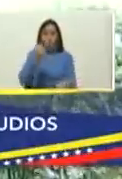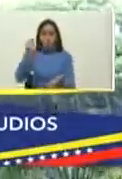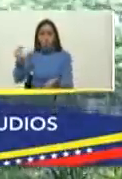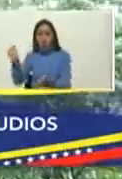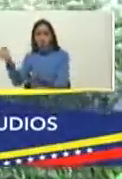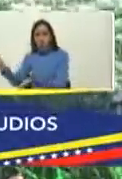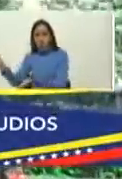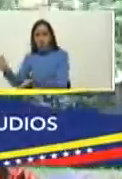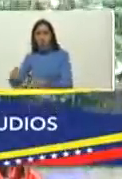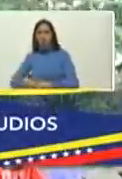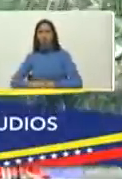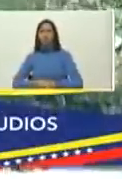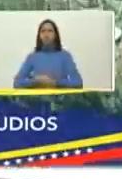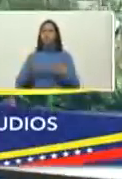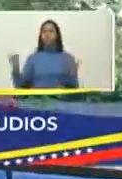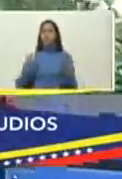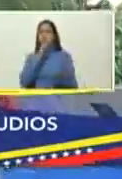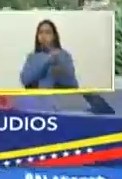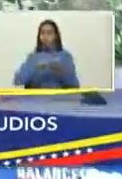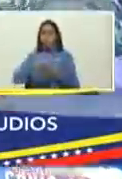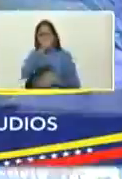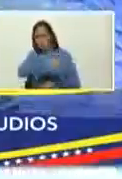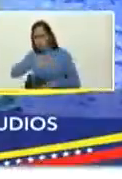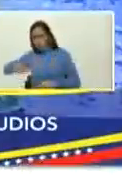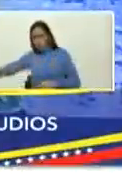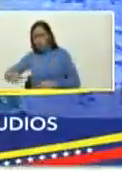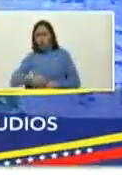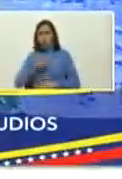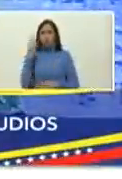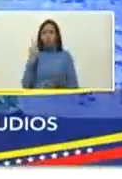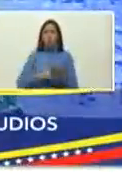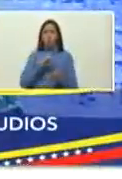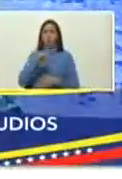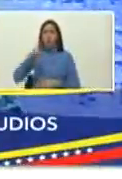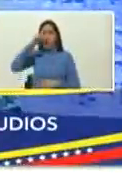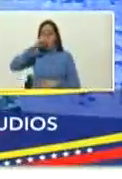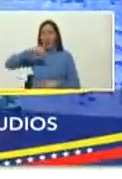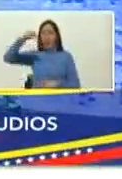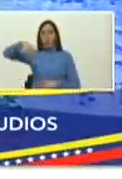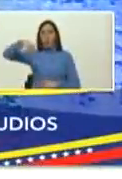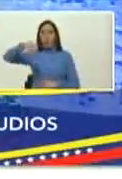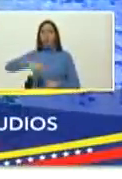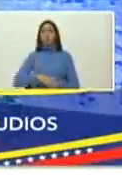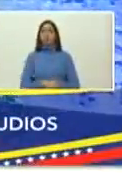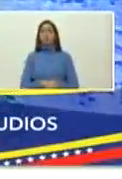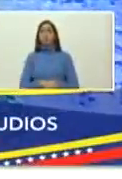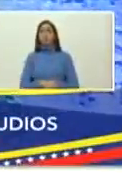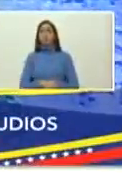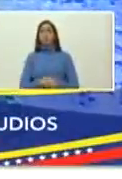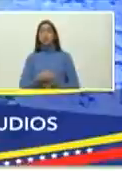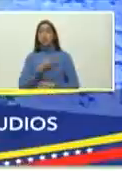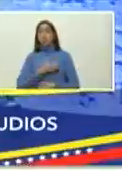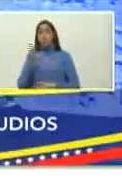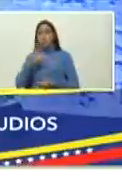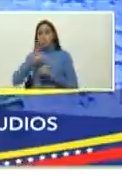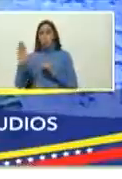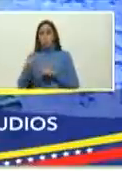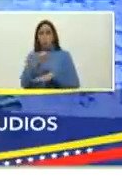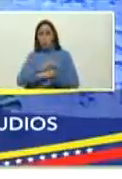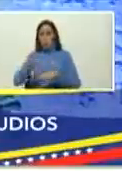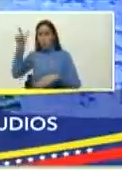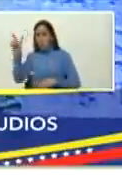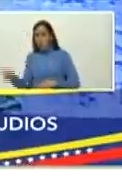de escritura de este año, del año 2020, señor Villegas Poljat.